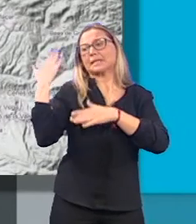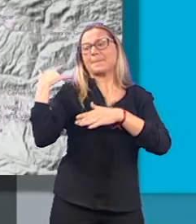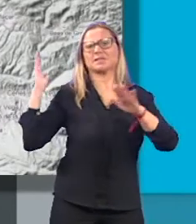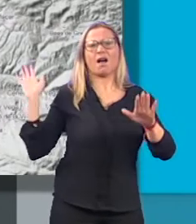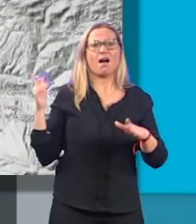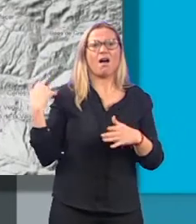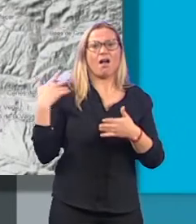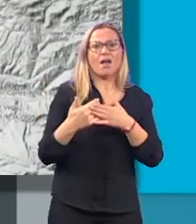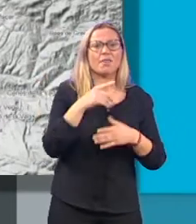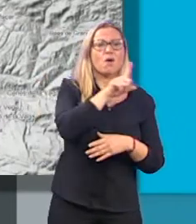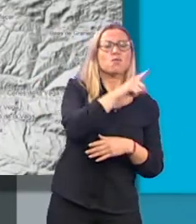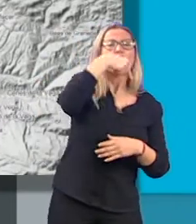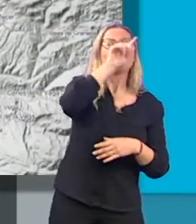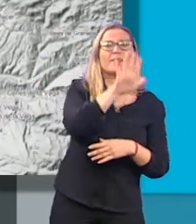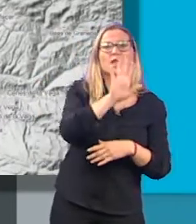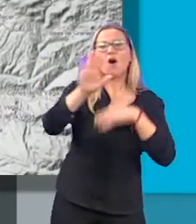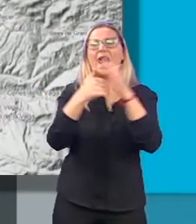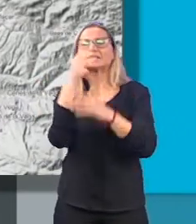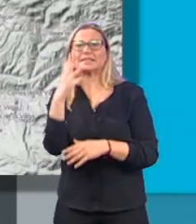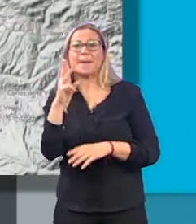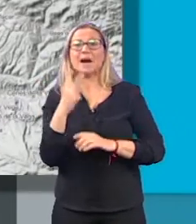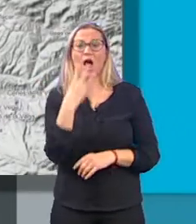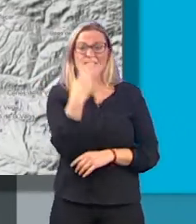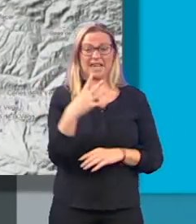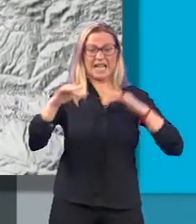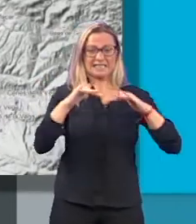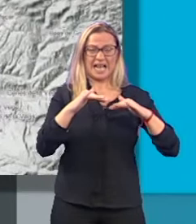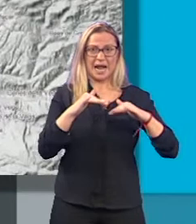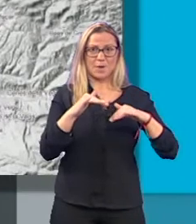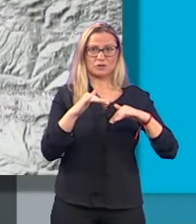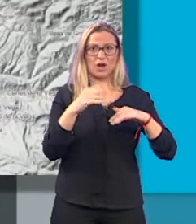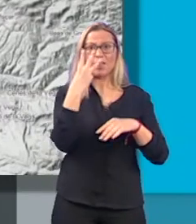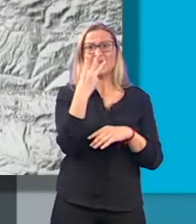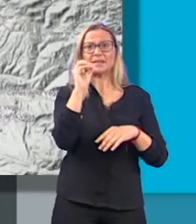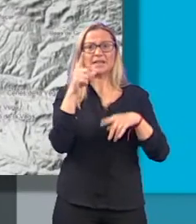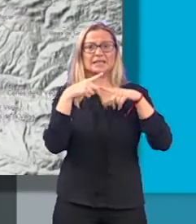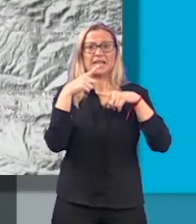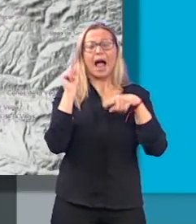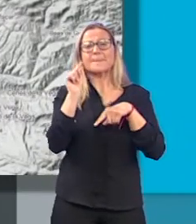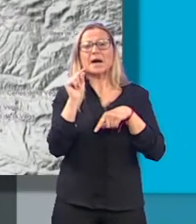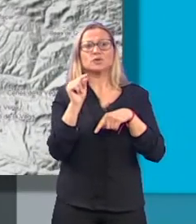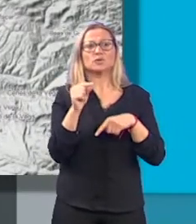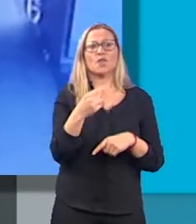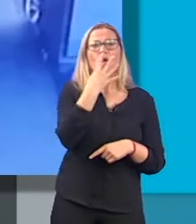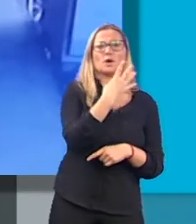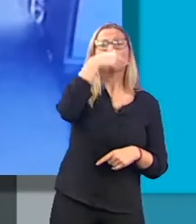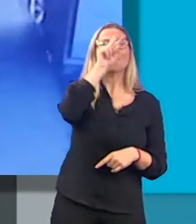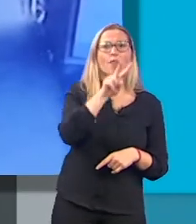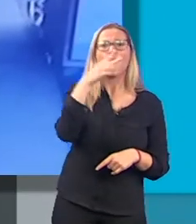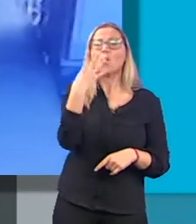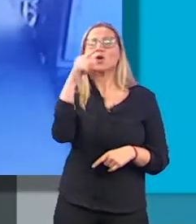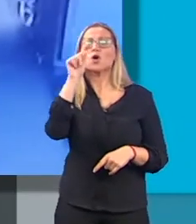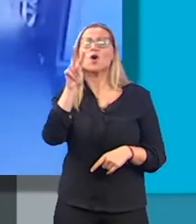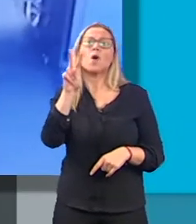fueron de entre 1,5 y 3 grados, pero destacaron tres terremotos en menos de media hora la noche del martes de 4,2, 4,2 y 4